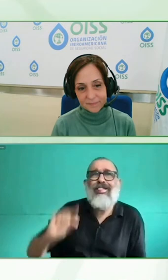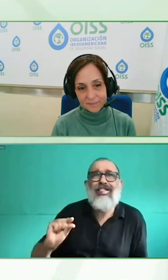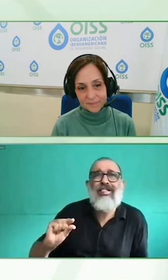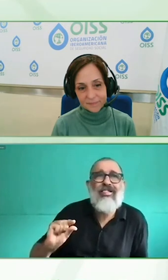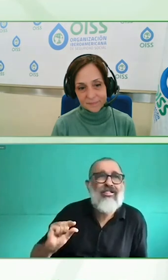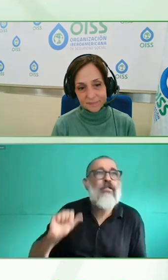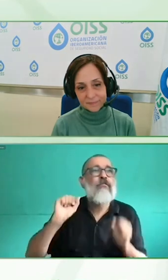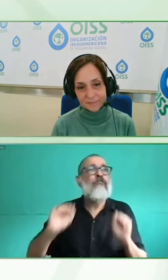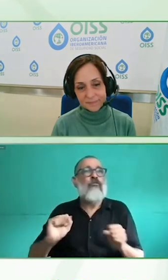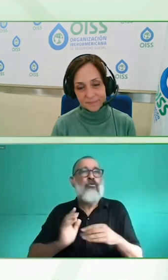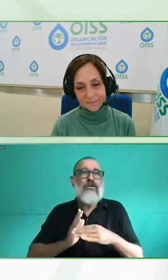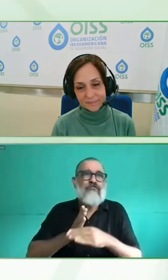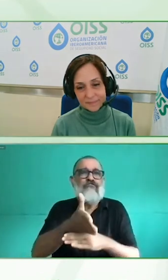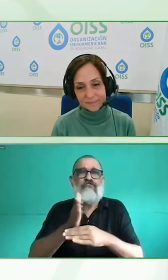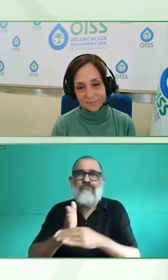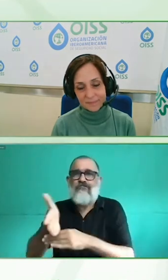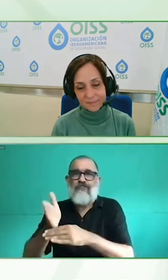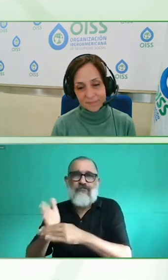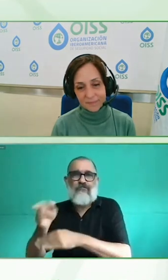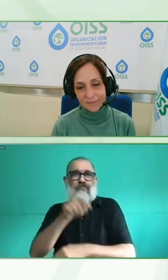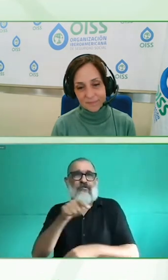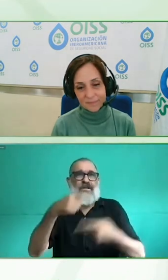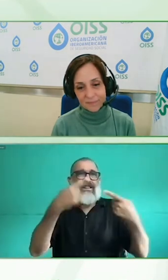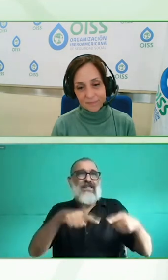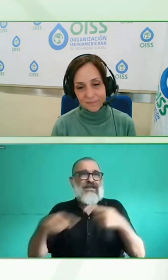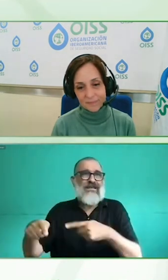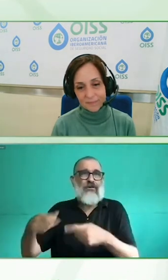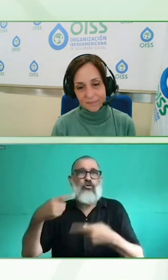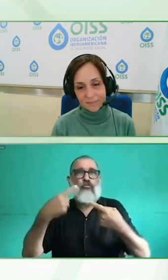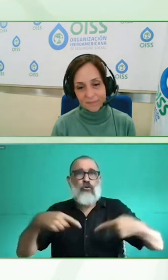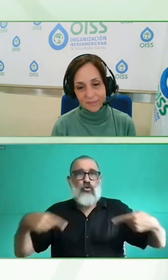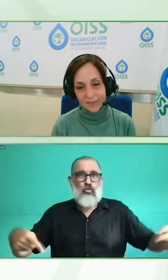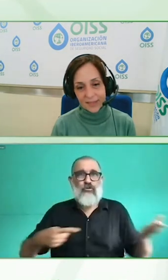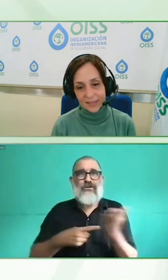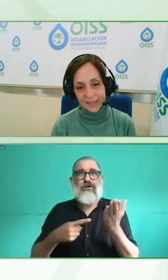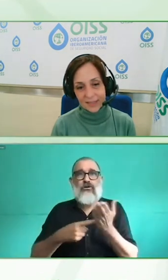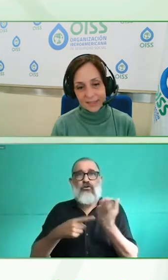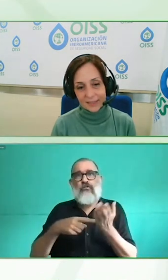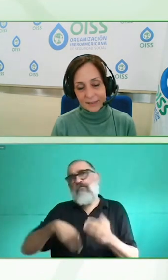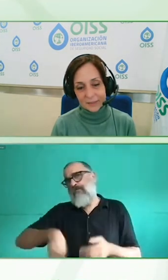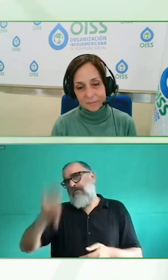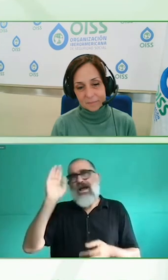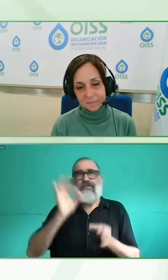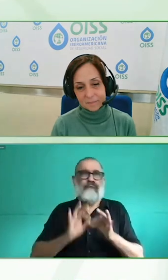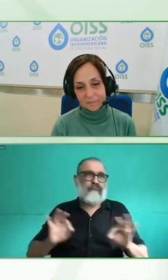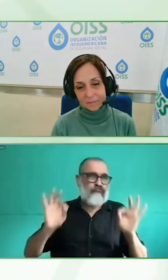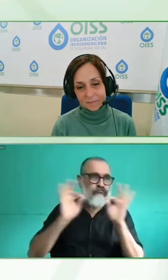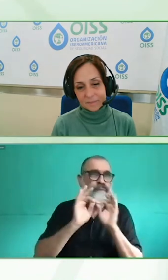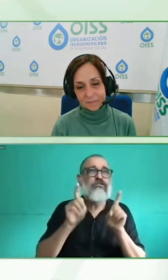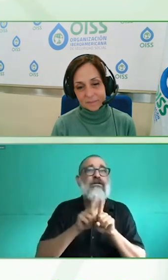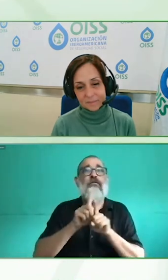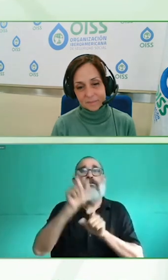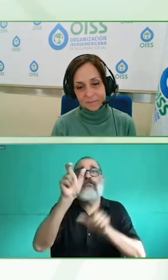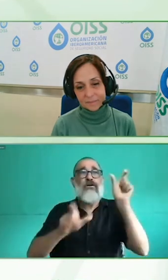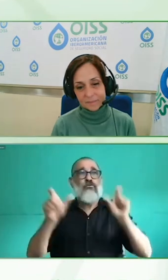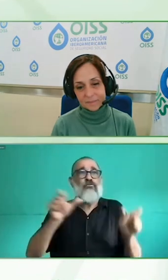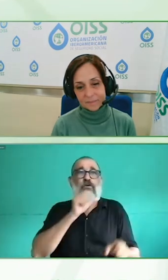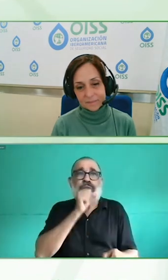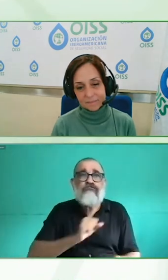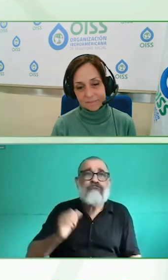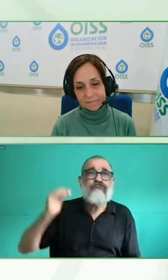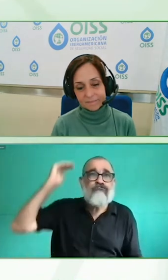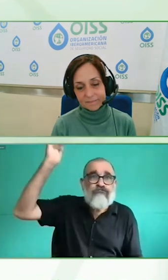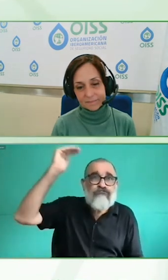BitLab, uno de sus grandes objetivos es replicar iniciativas también en todo el continente. ¿Cómo se trabajan estas